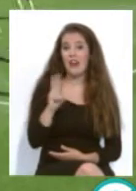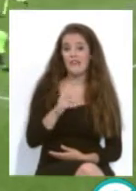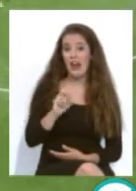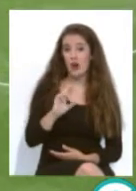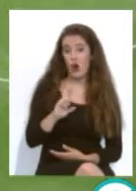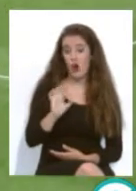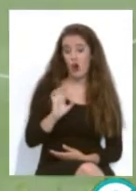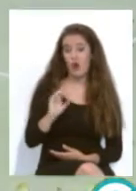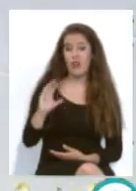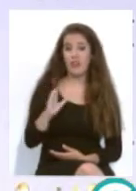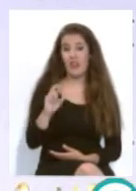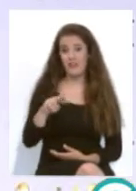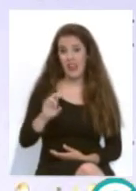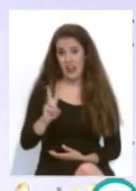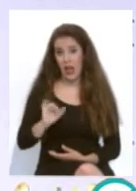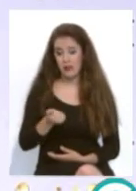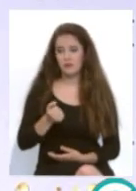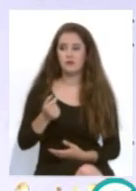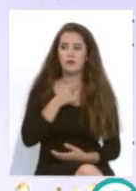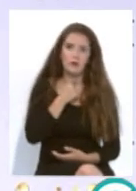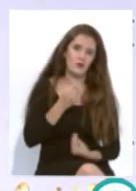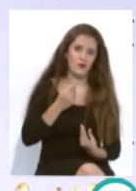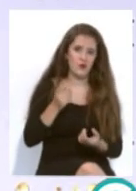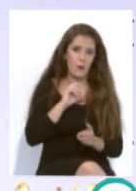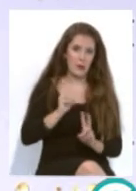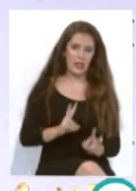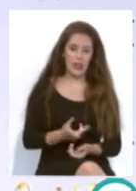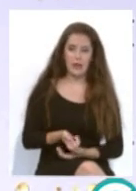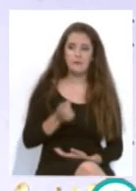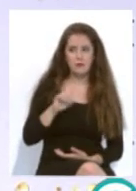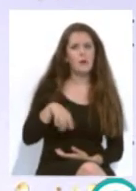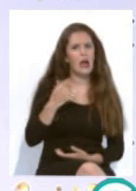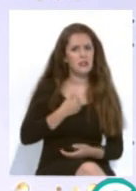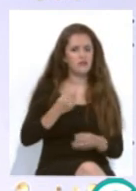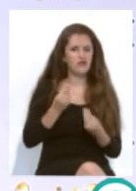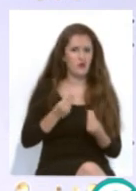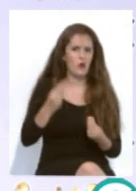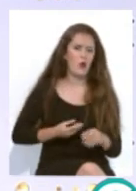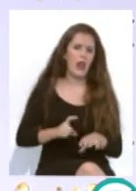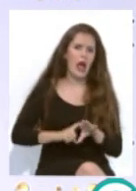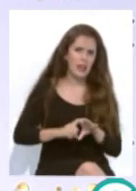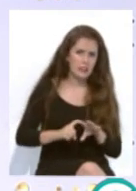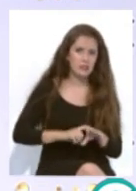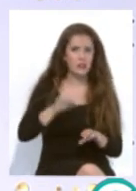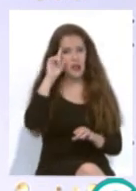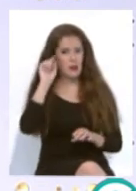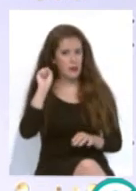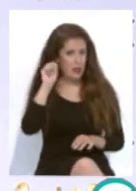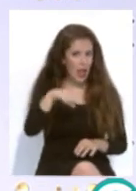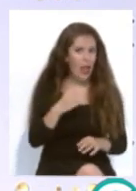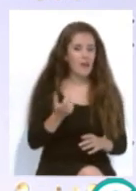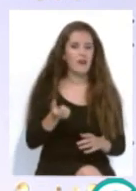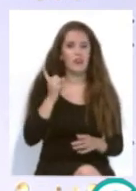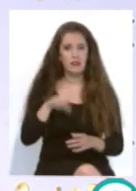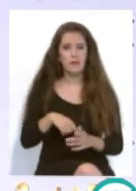Sí, y aparte tiene buen uno contra uno y tiene buenas características a la hora de tanto de velocidad, remate de cabeza, es un jugador bastante